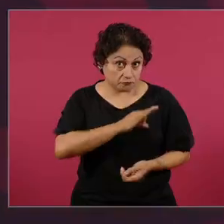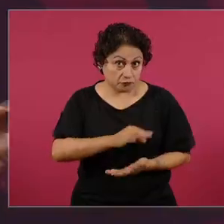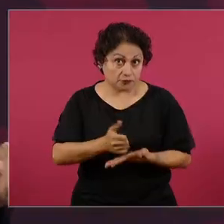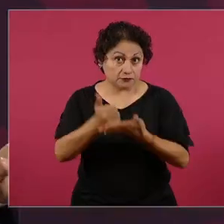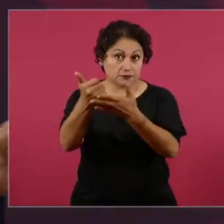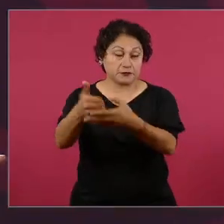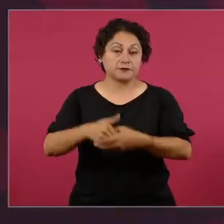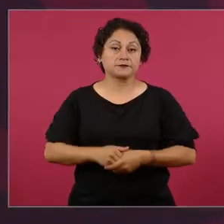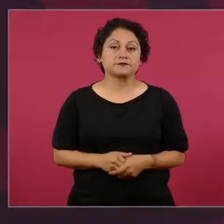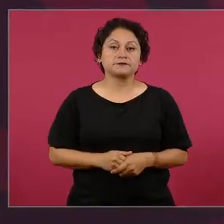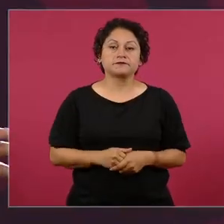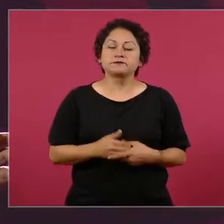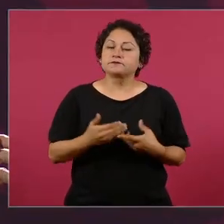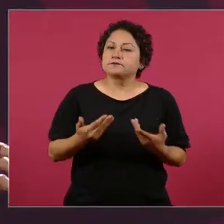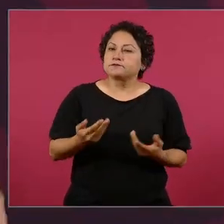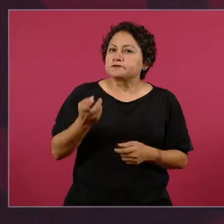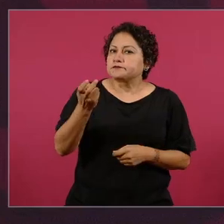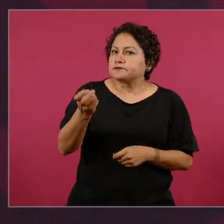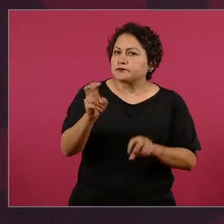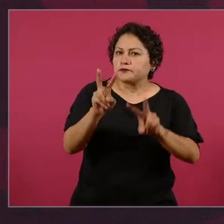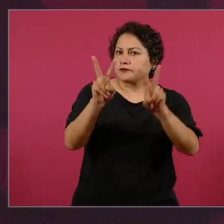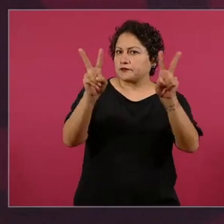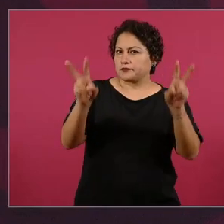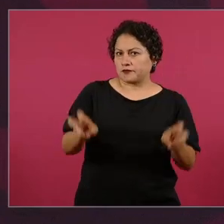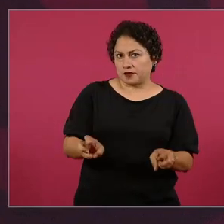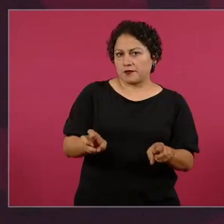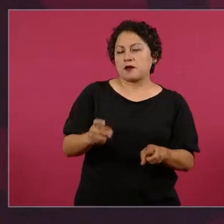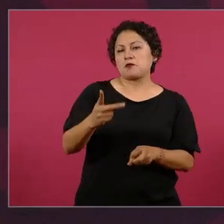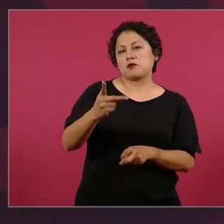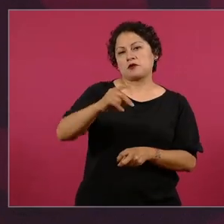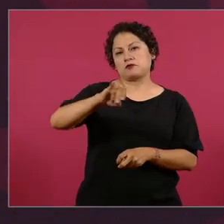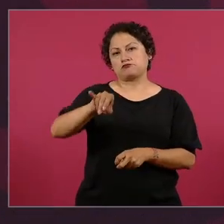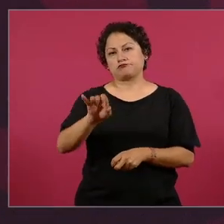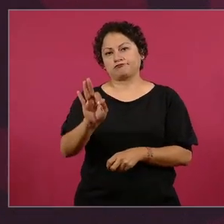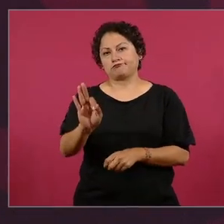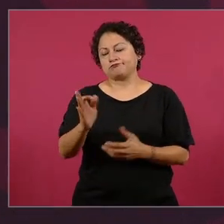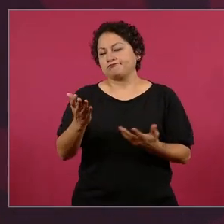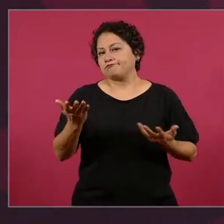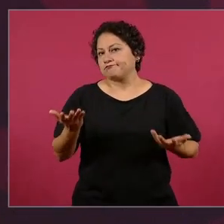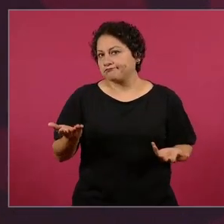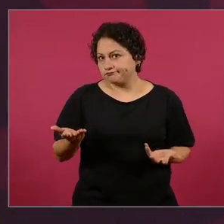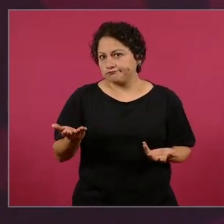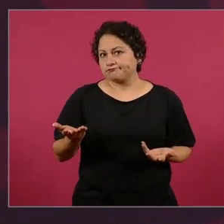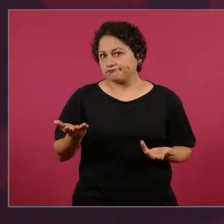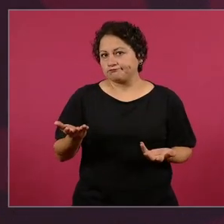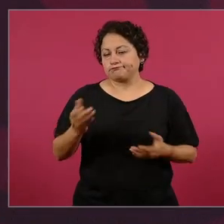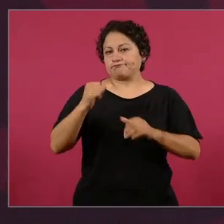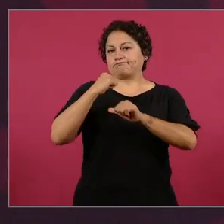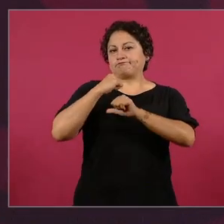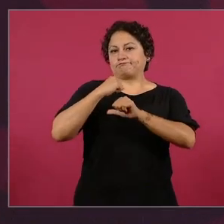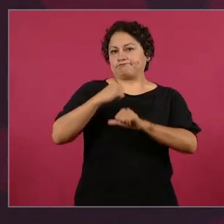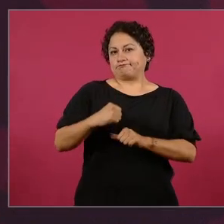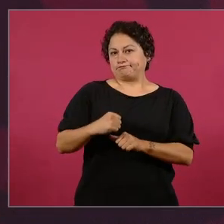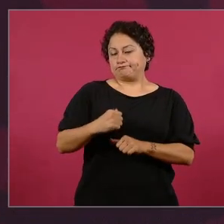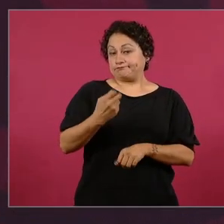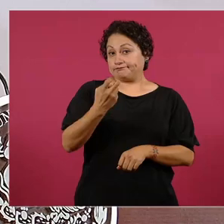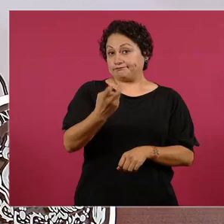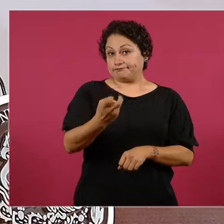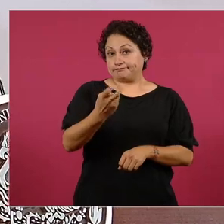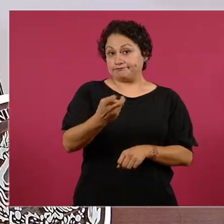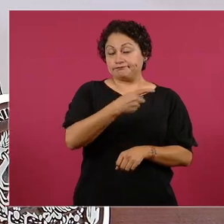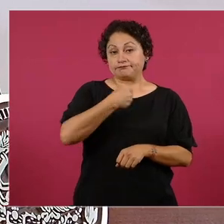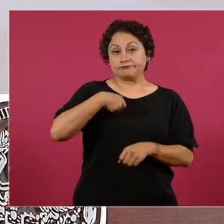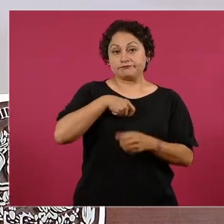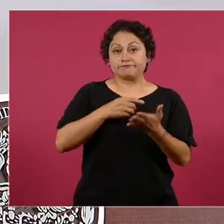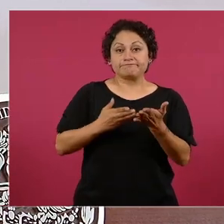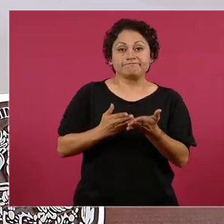no se puede hacer mucho